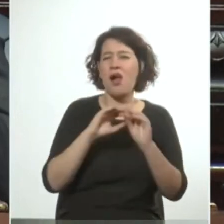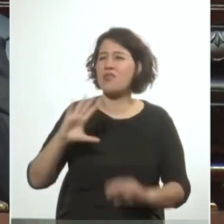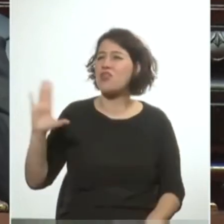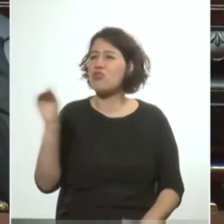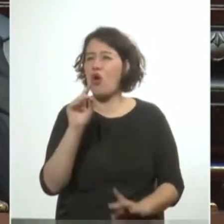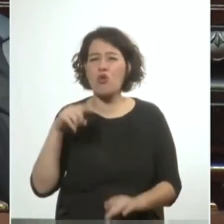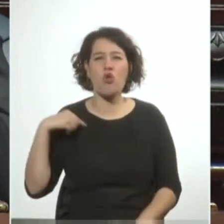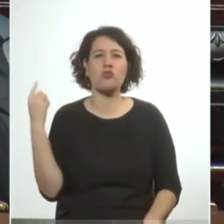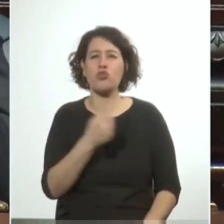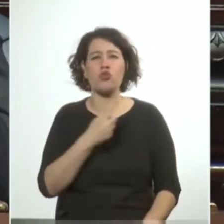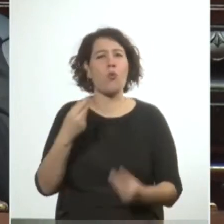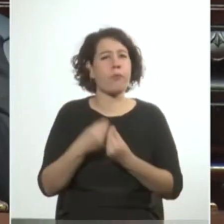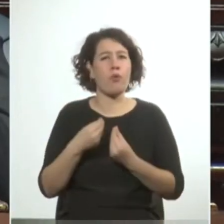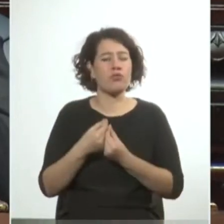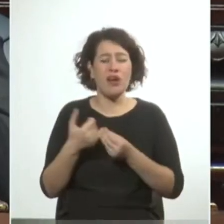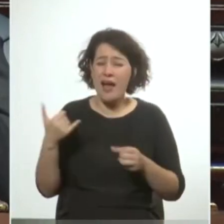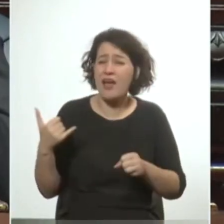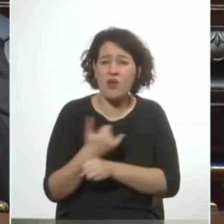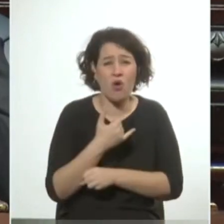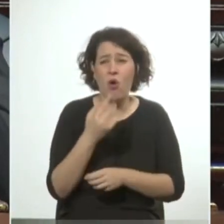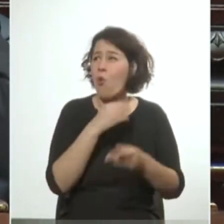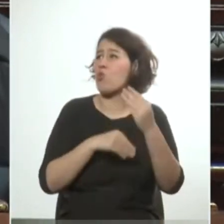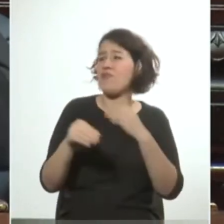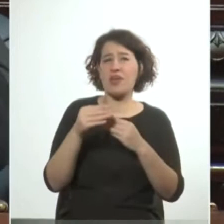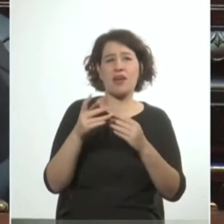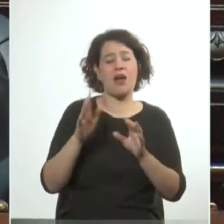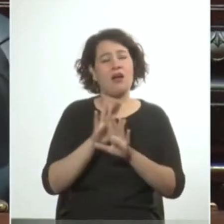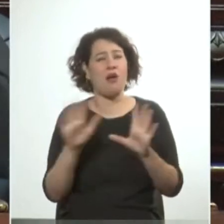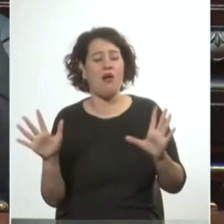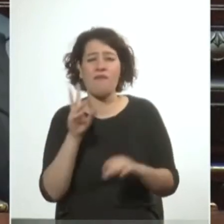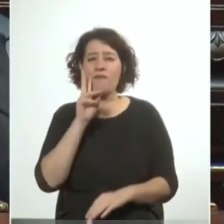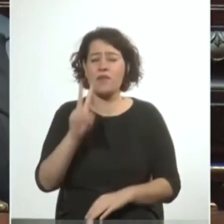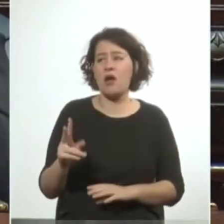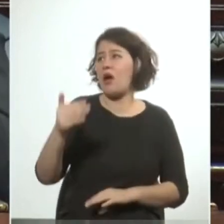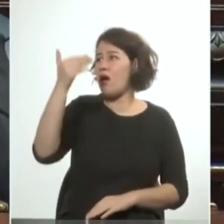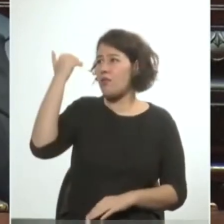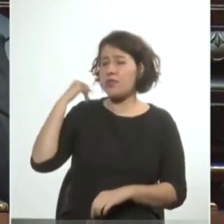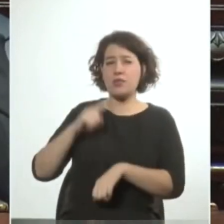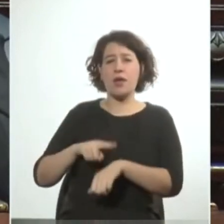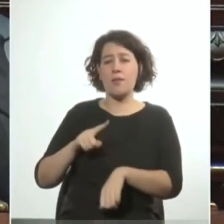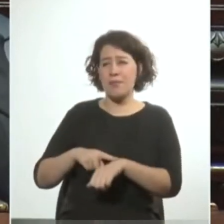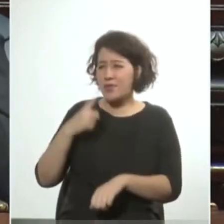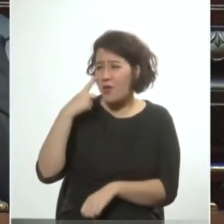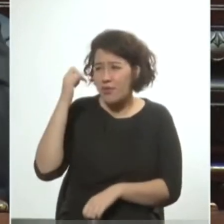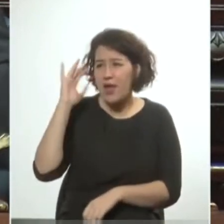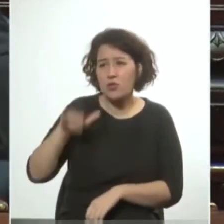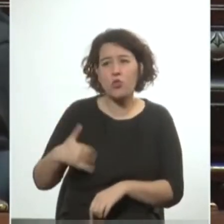nosotros muchas de ellas equivocadas vistas en el transcurso del tiempo como erróneas